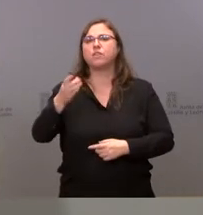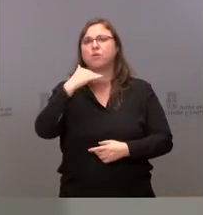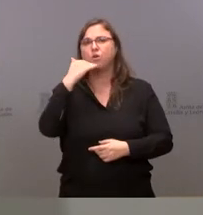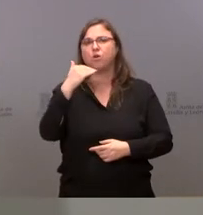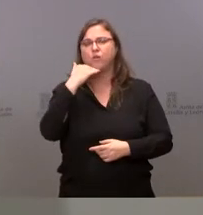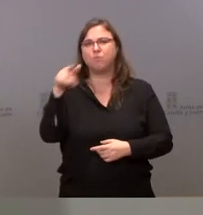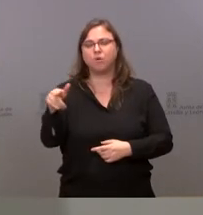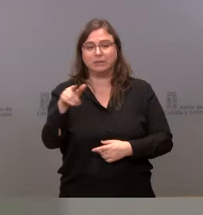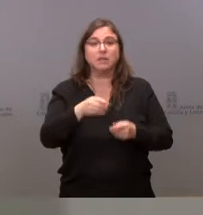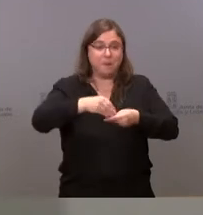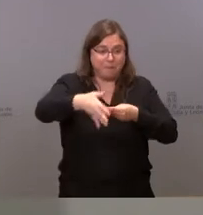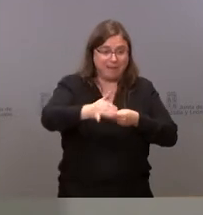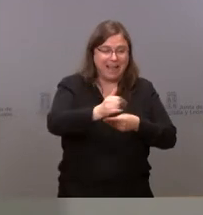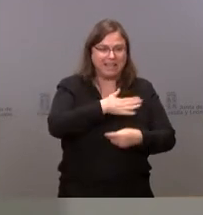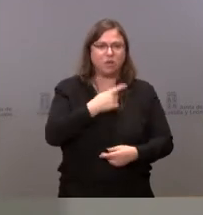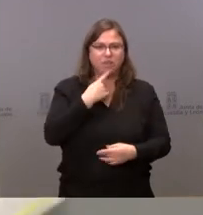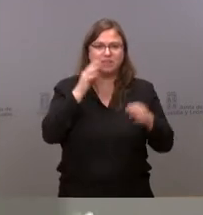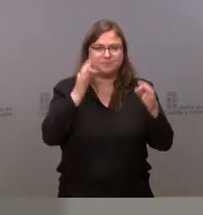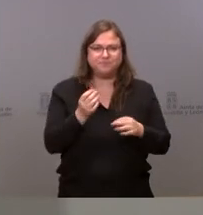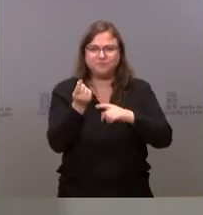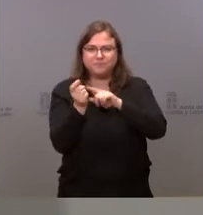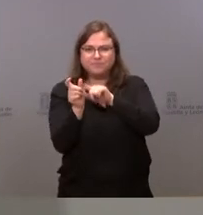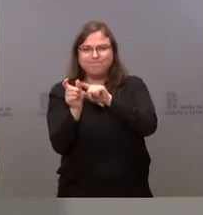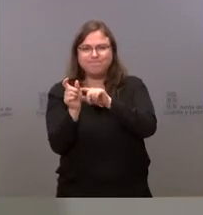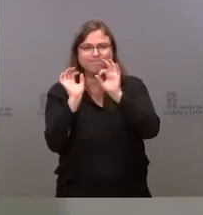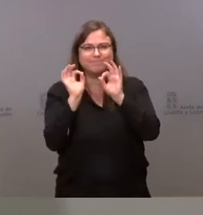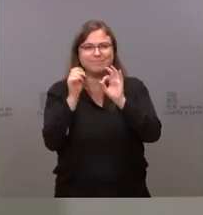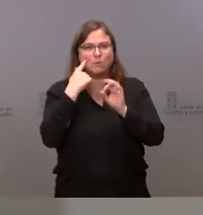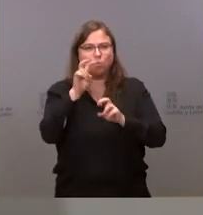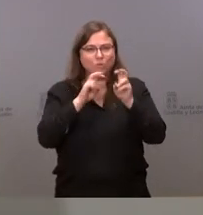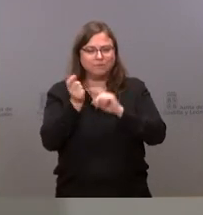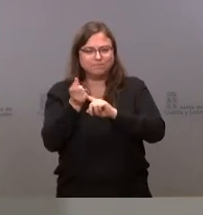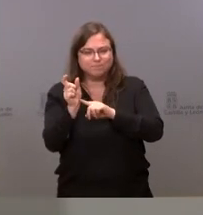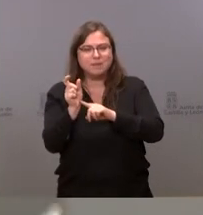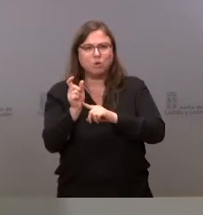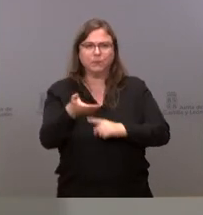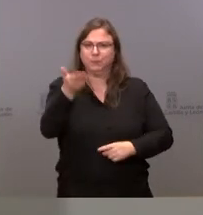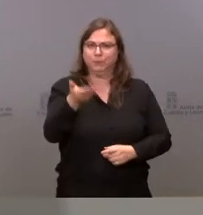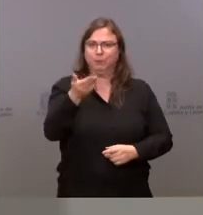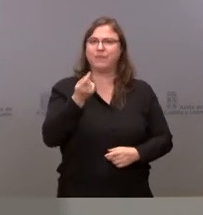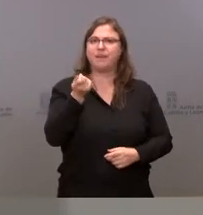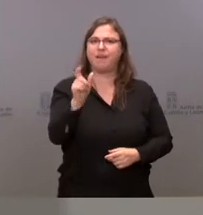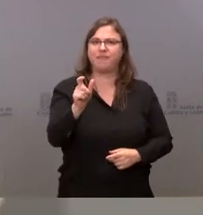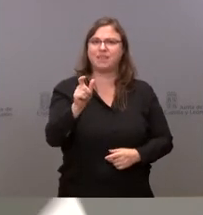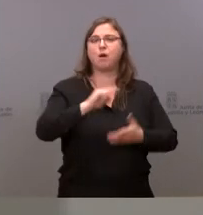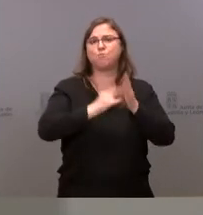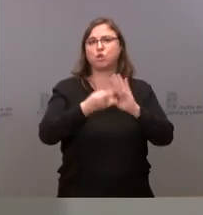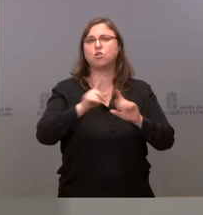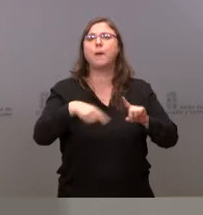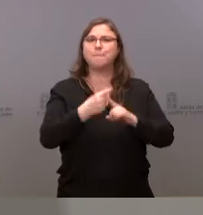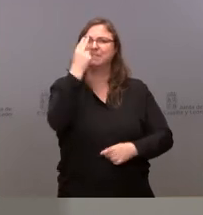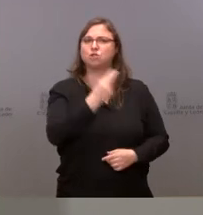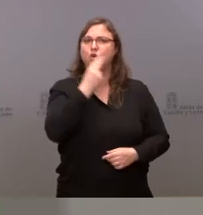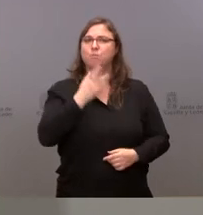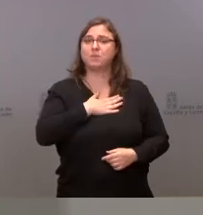en la documentación, sí quería significárselo por el volumen y por la importancia del proyecto y por el compromiso